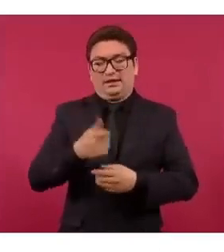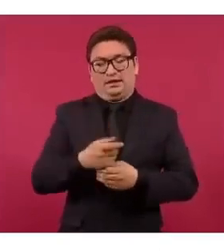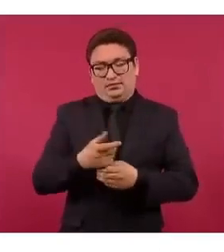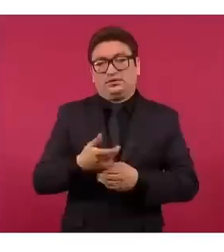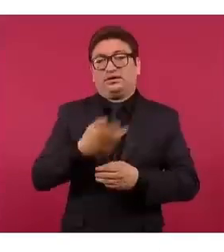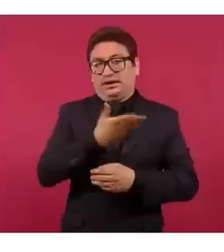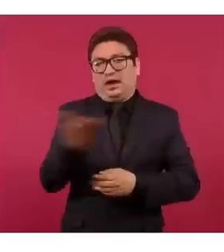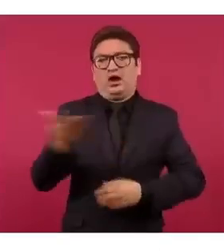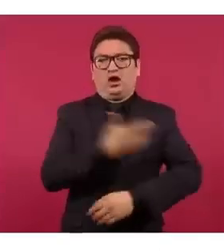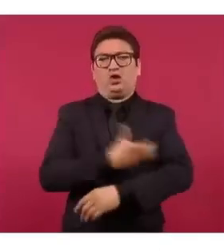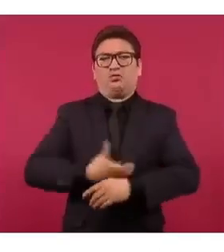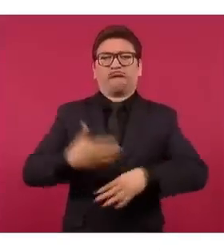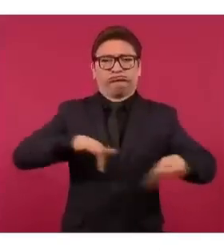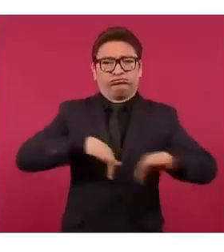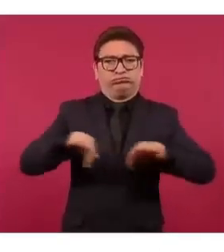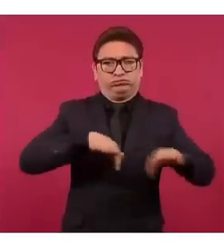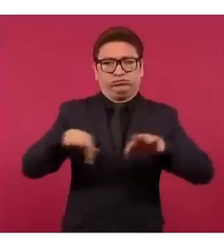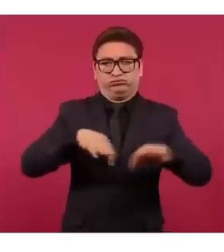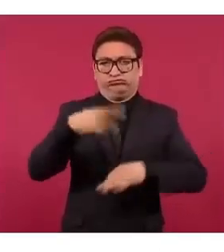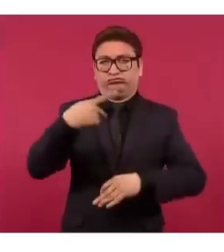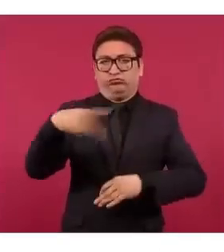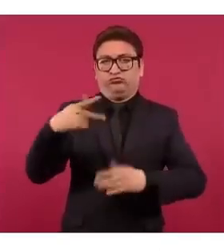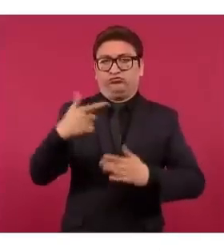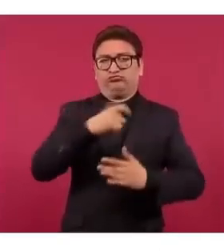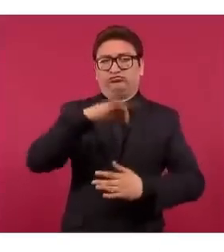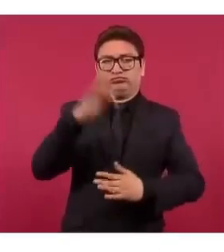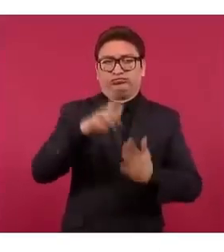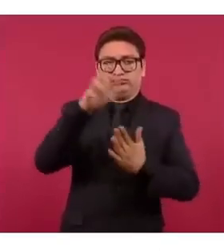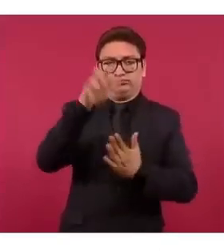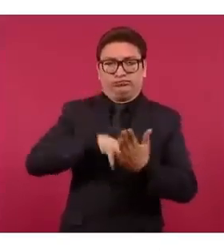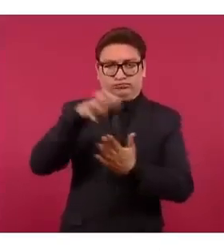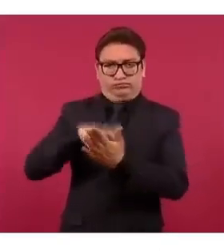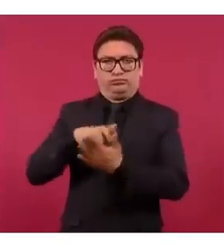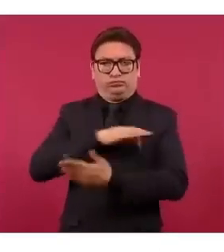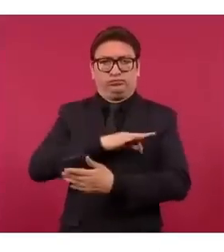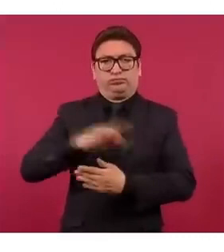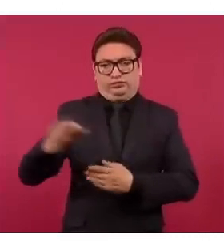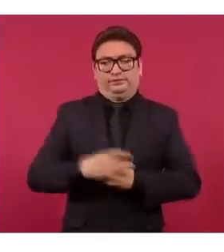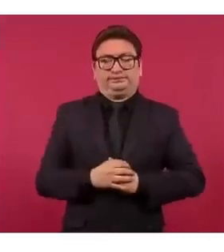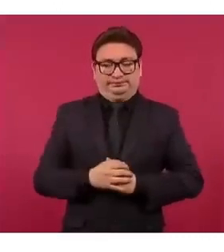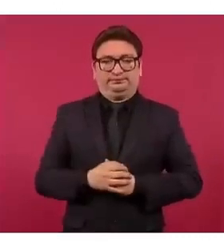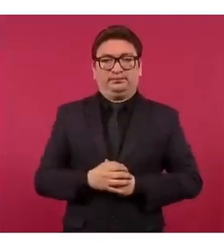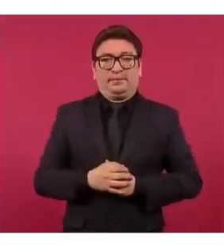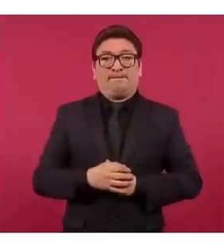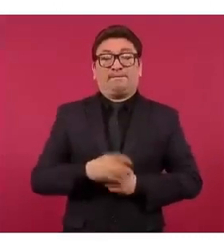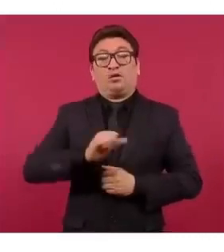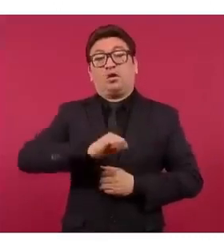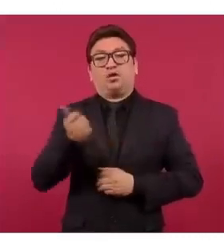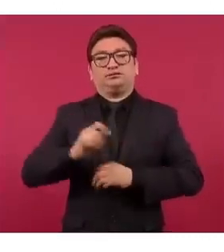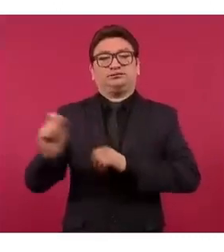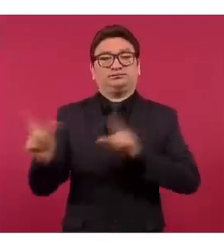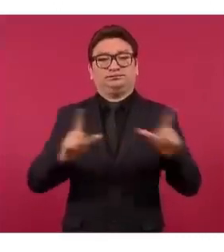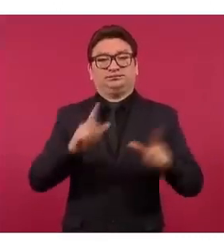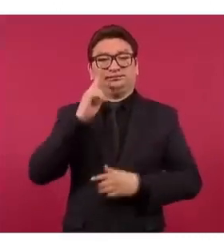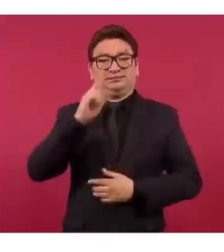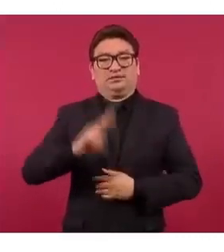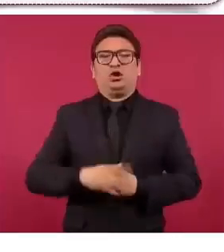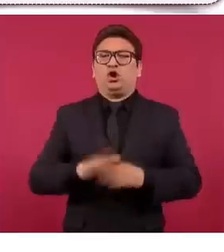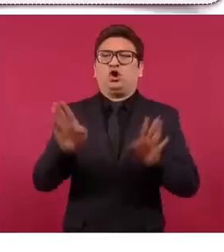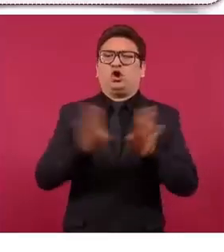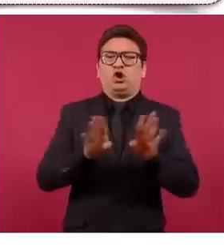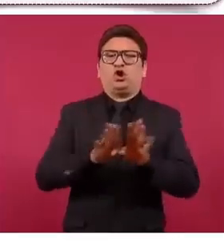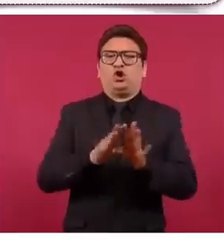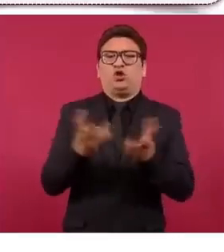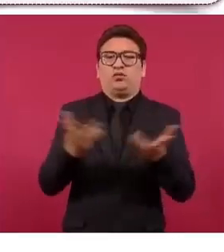compañeros trabajadores obtienen descuentos en sus saldos y con donaciones. En la que sigue, lo pueden hacer a través